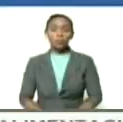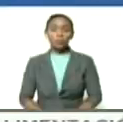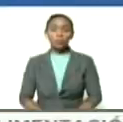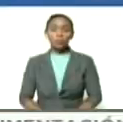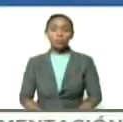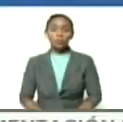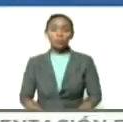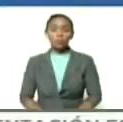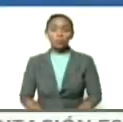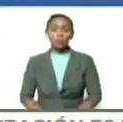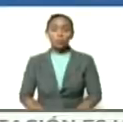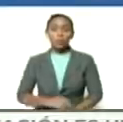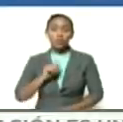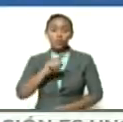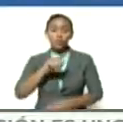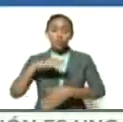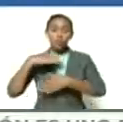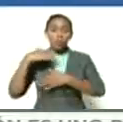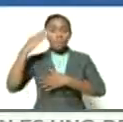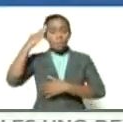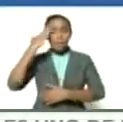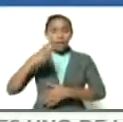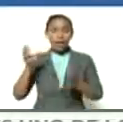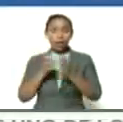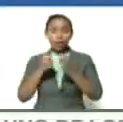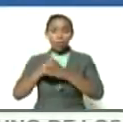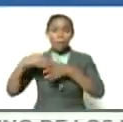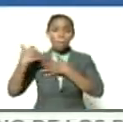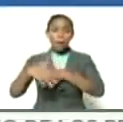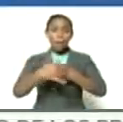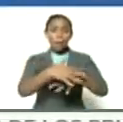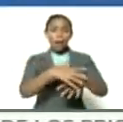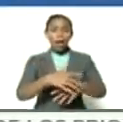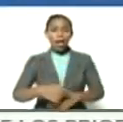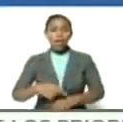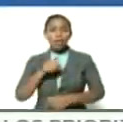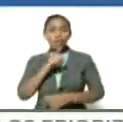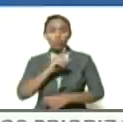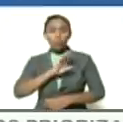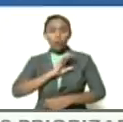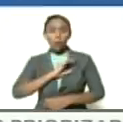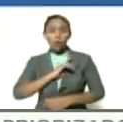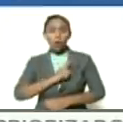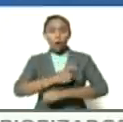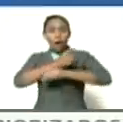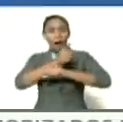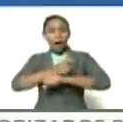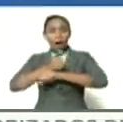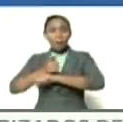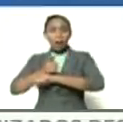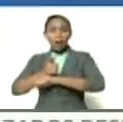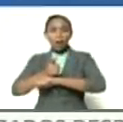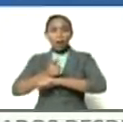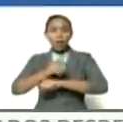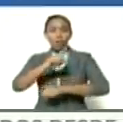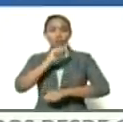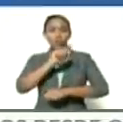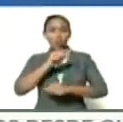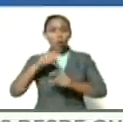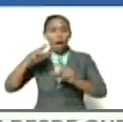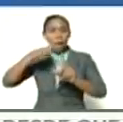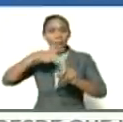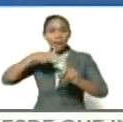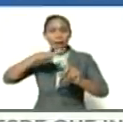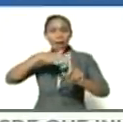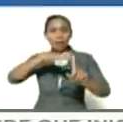sus ejércitos con sus armas con sus amenazas